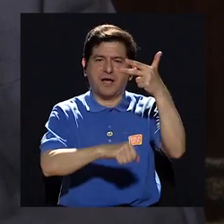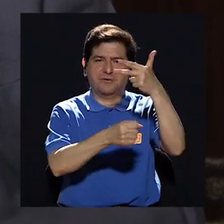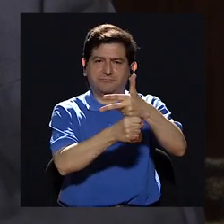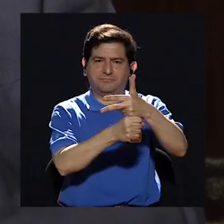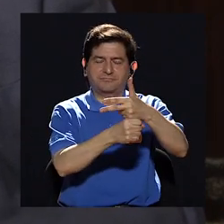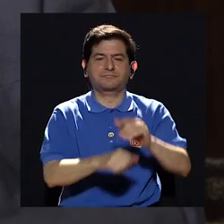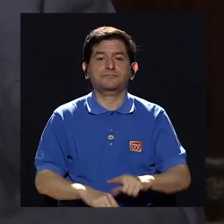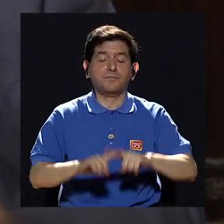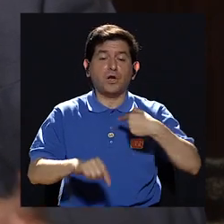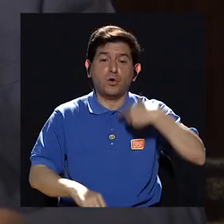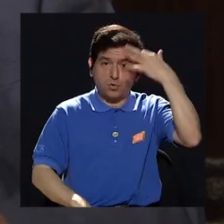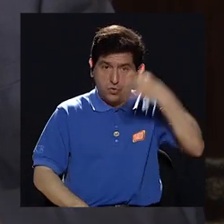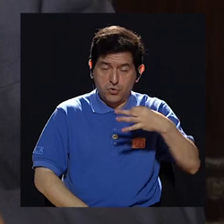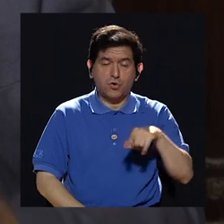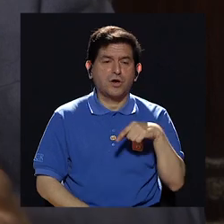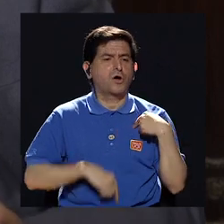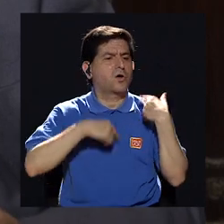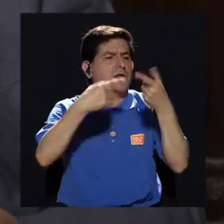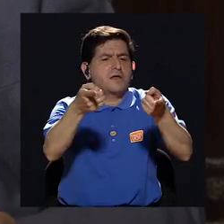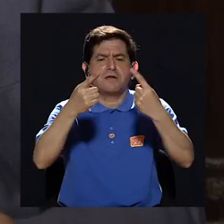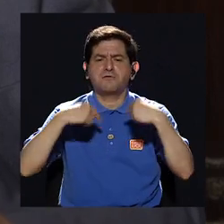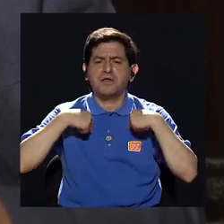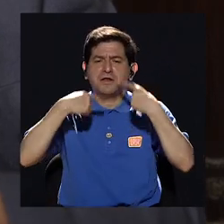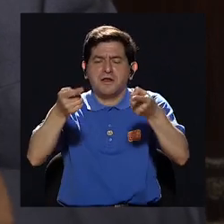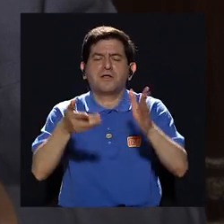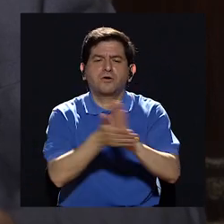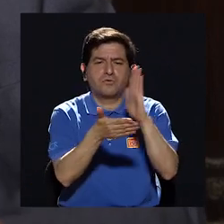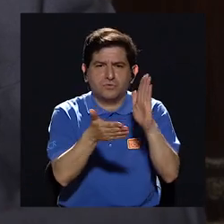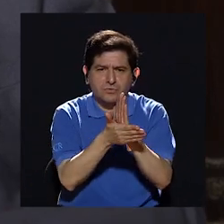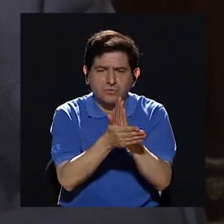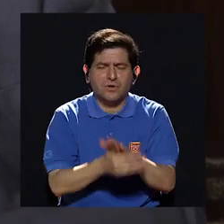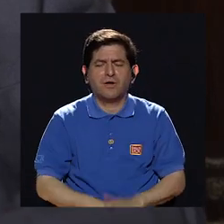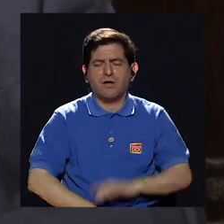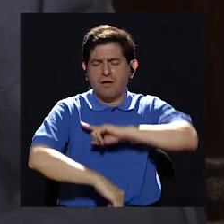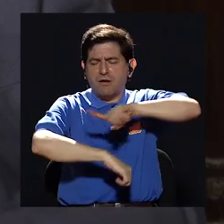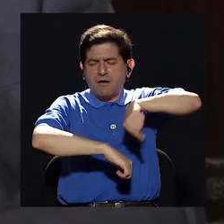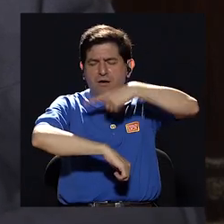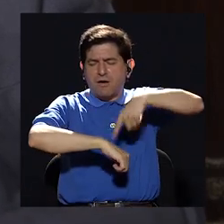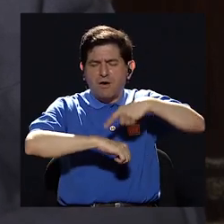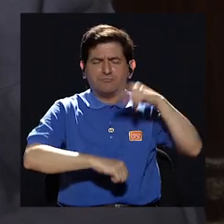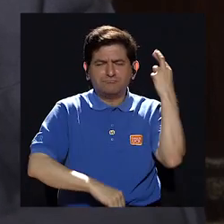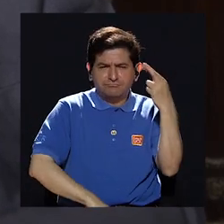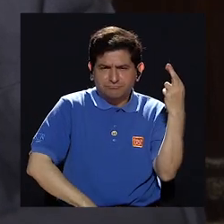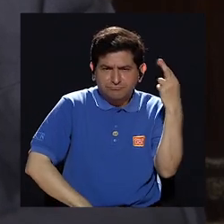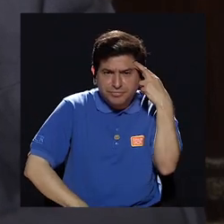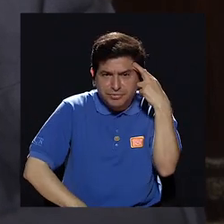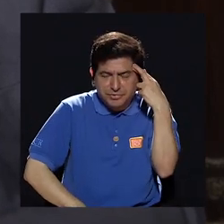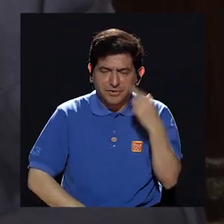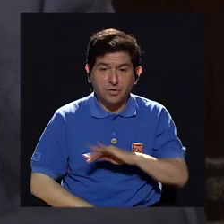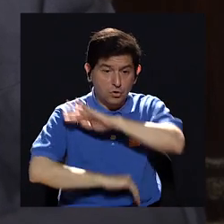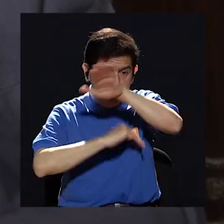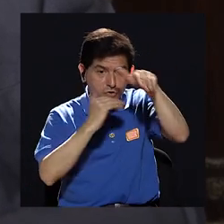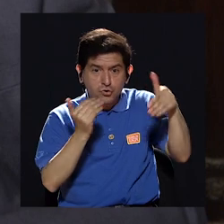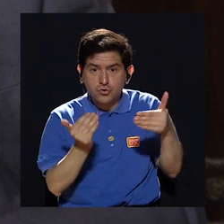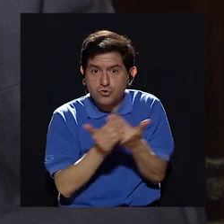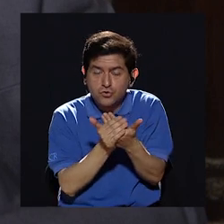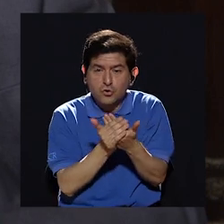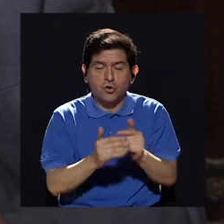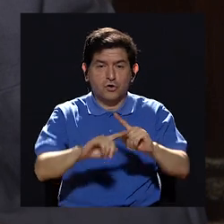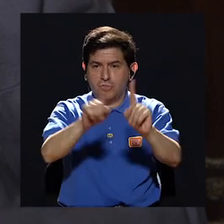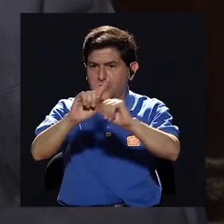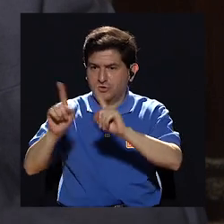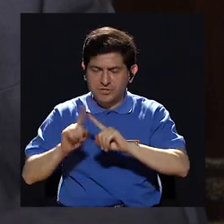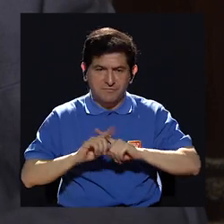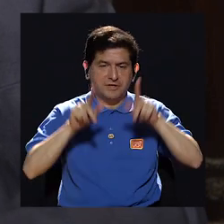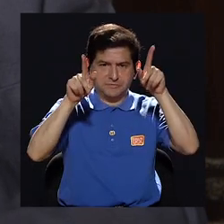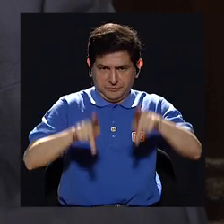embargo creo que estas idas y venidas de textos las largas sesiones de reflexión entre todas y